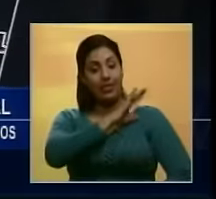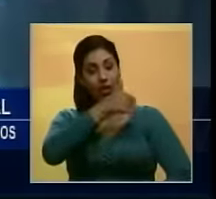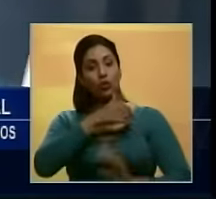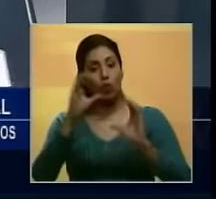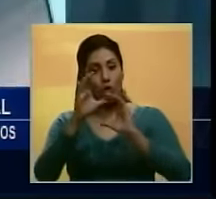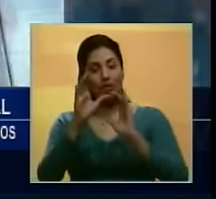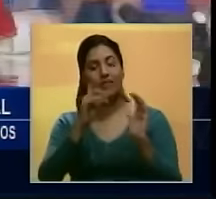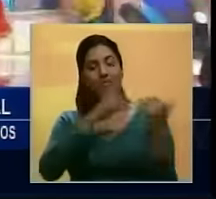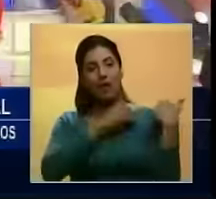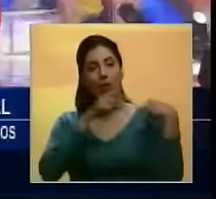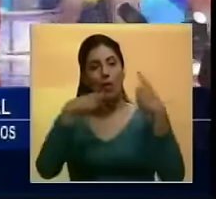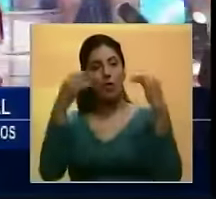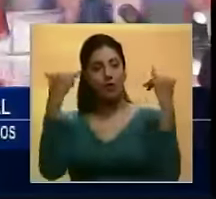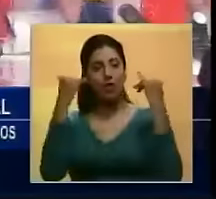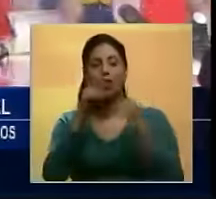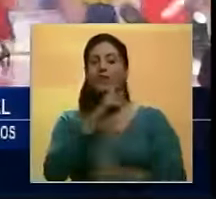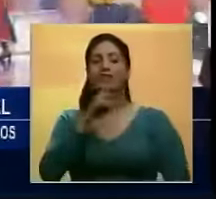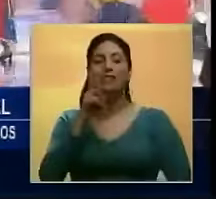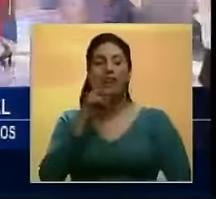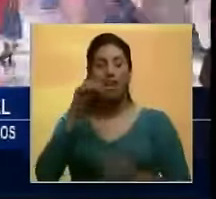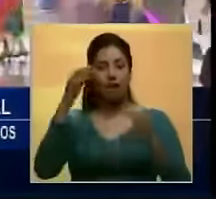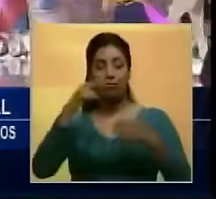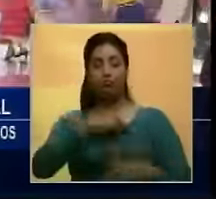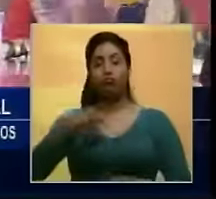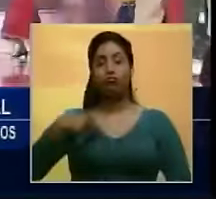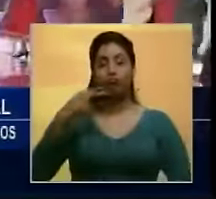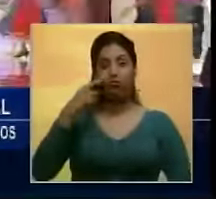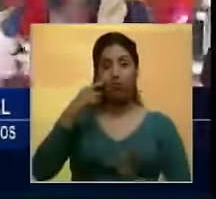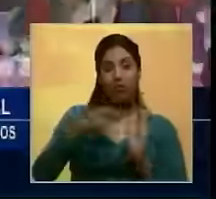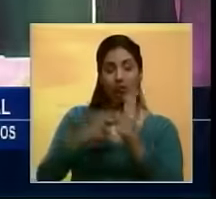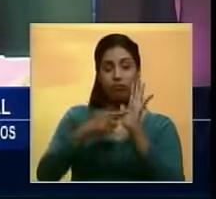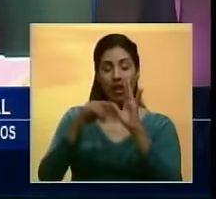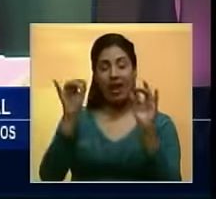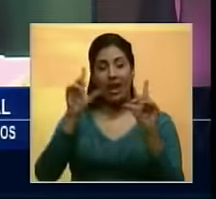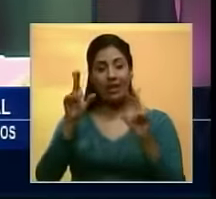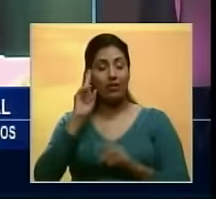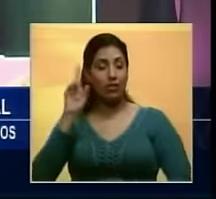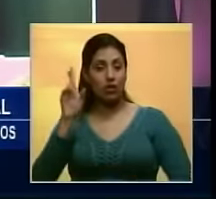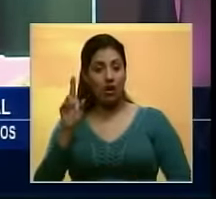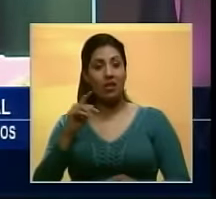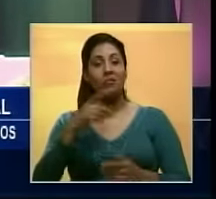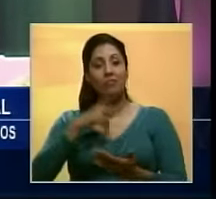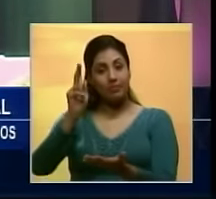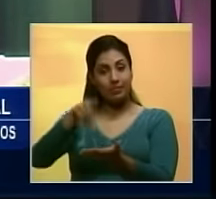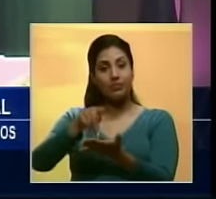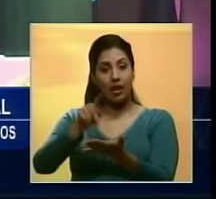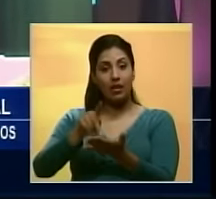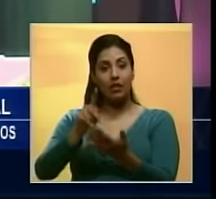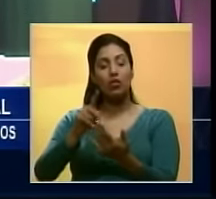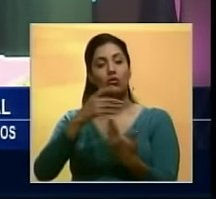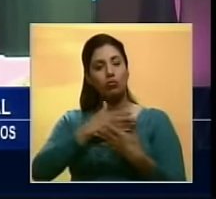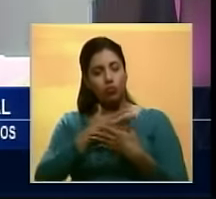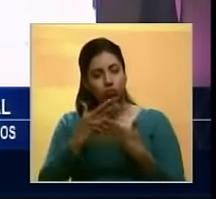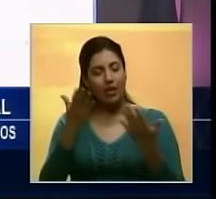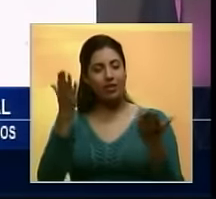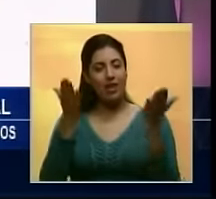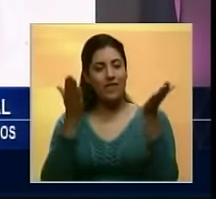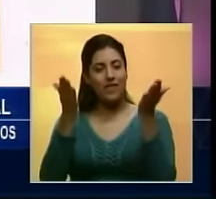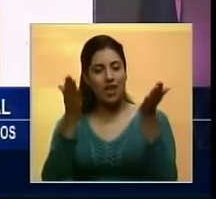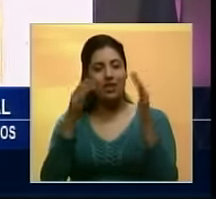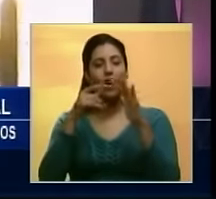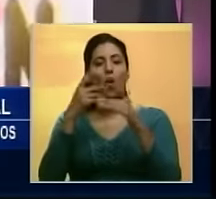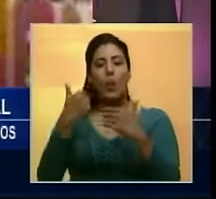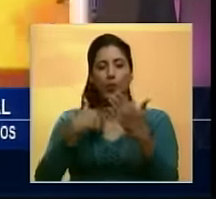Conatel encabezó la celebración denominada Gala Audiovisual 2016. Durante su participación ofreció un balance de los